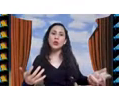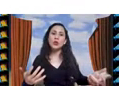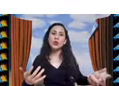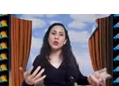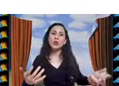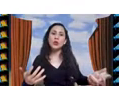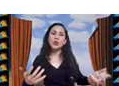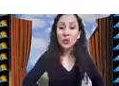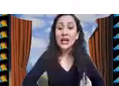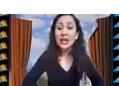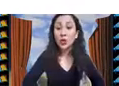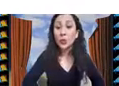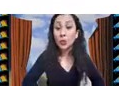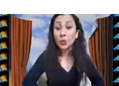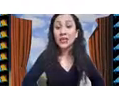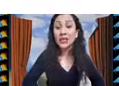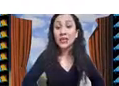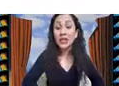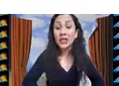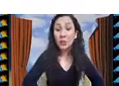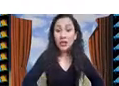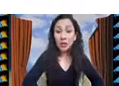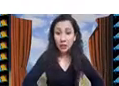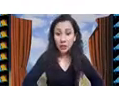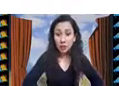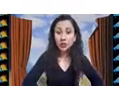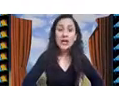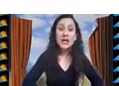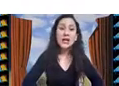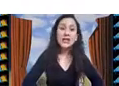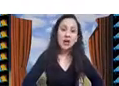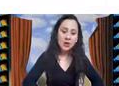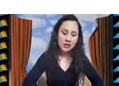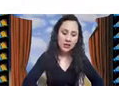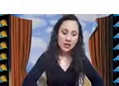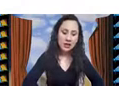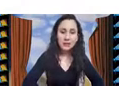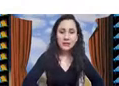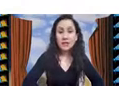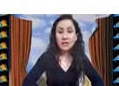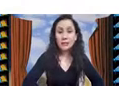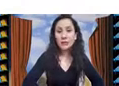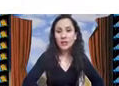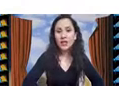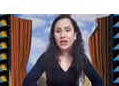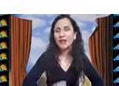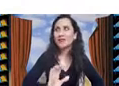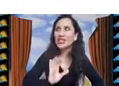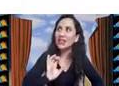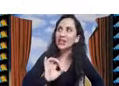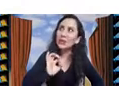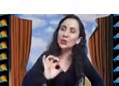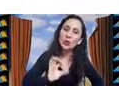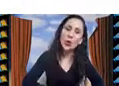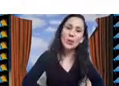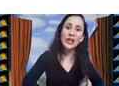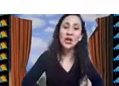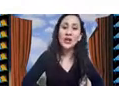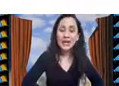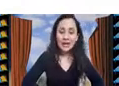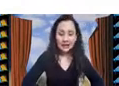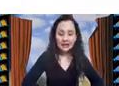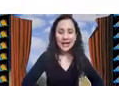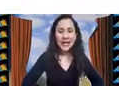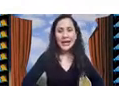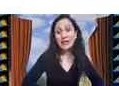entonces vimos áreas de oportunidad en el operador de cruza y ahorita ya tenemos un nuevo